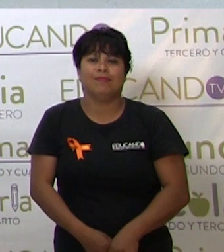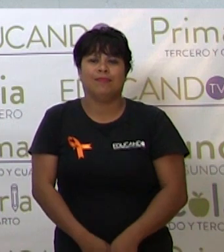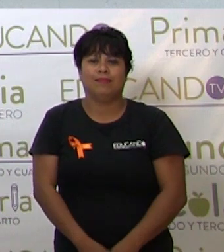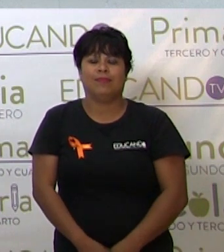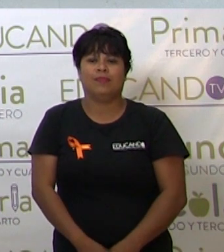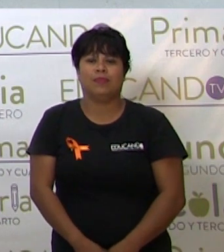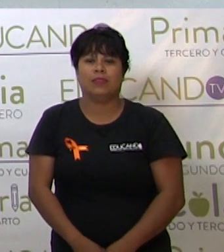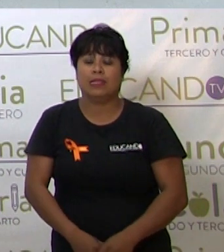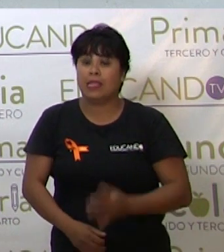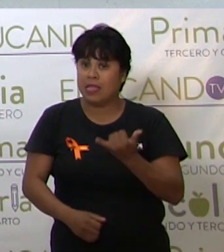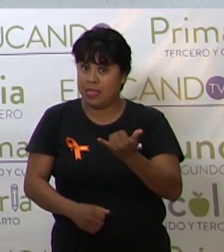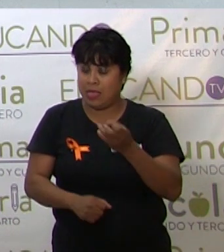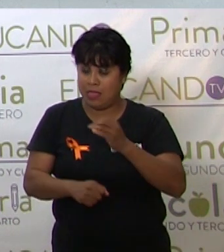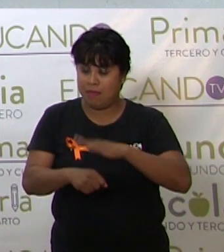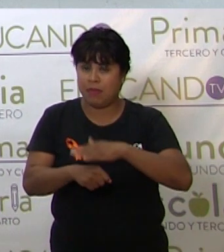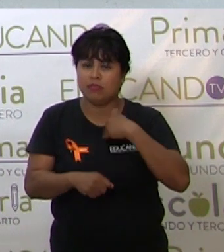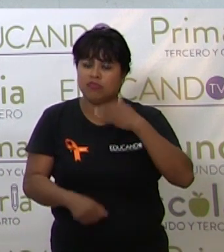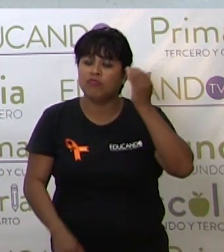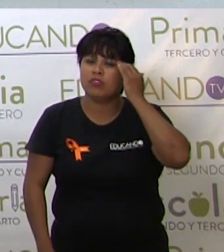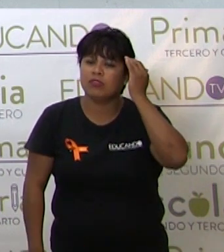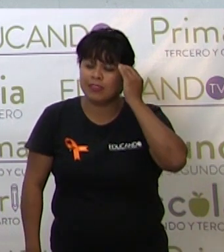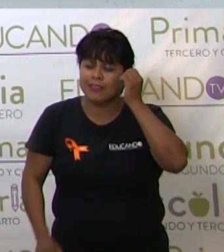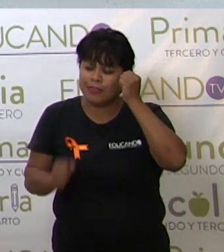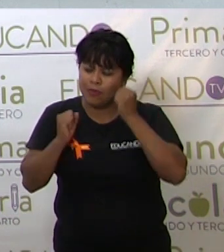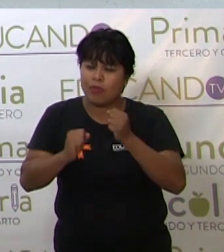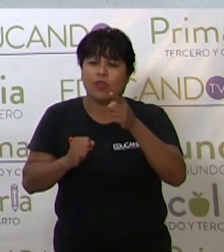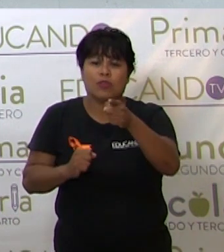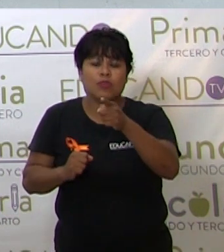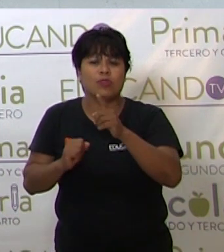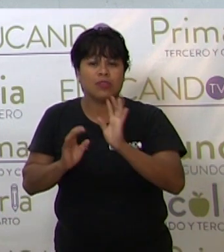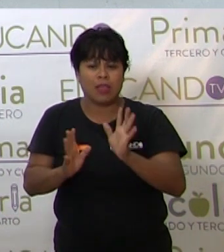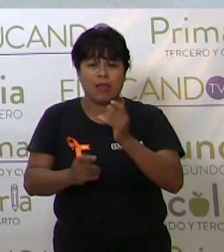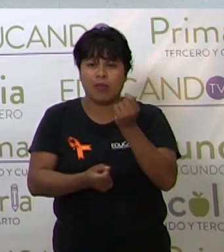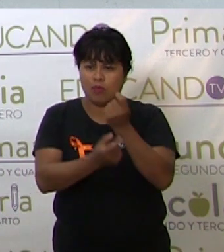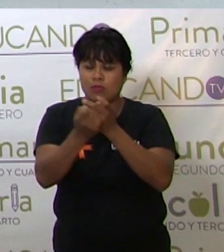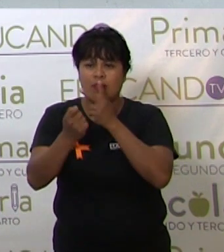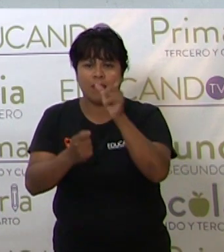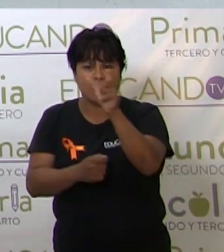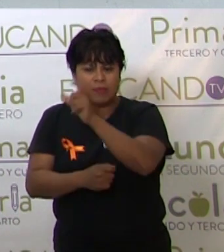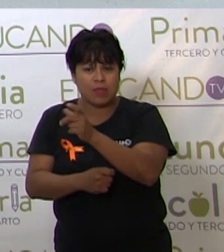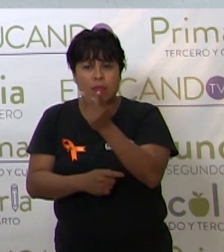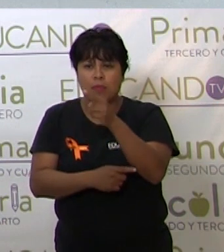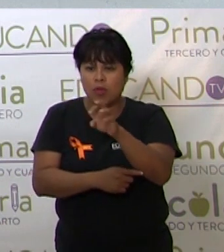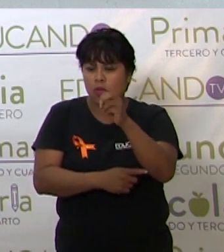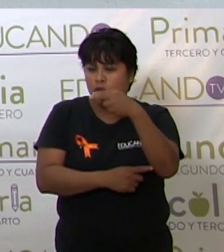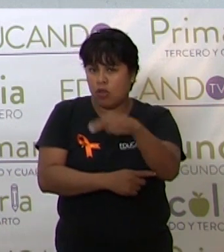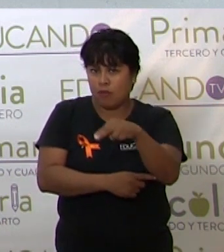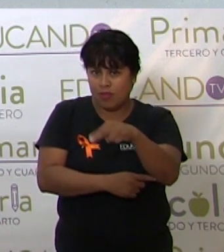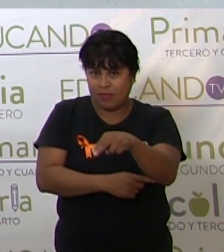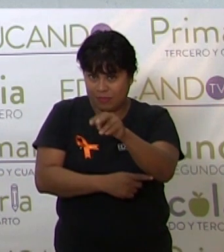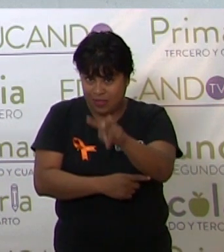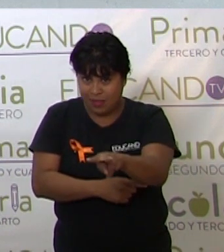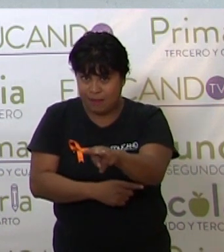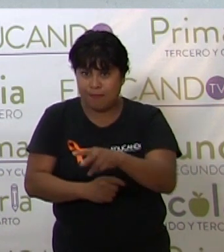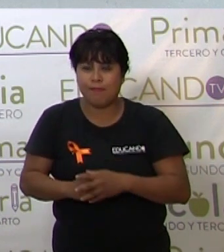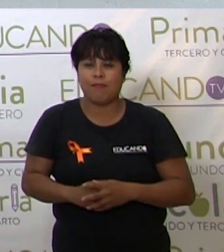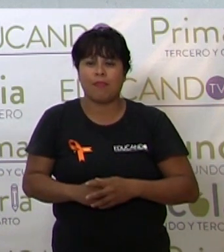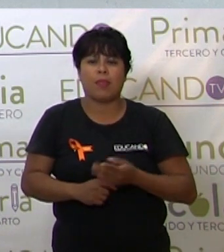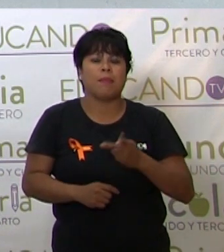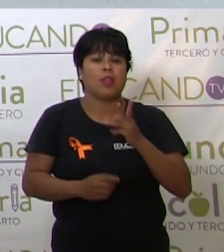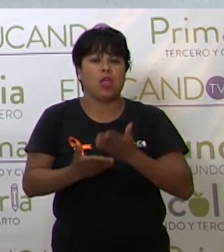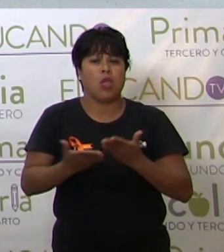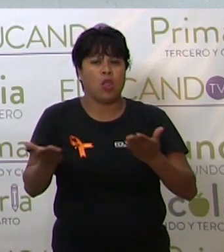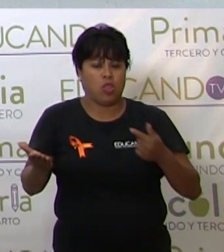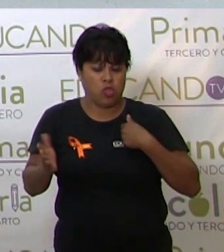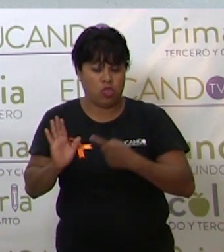Y, además, también estoy seguro que ya sabían que varias de estos vocablos eran pronombres, ¿verdad? Pero ahora